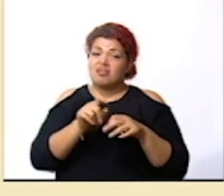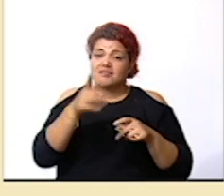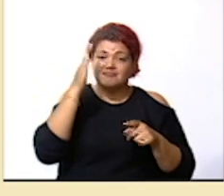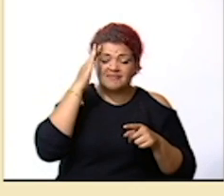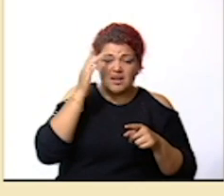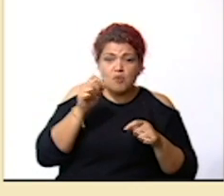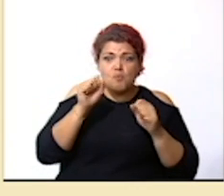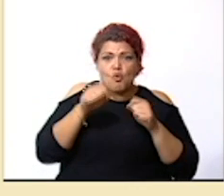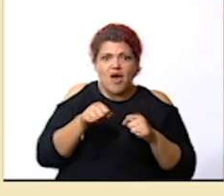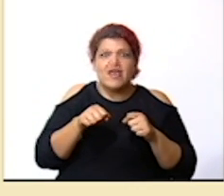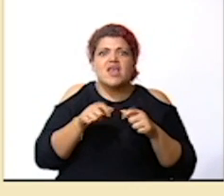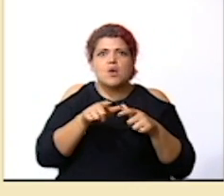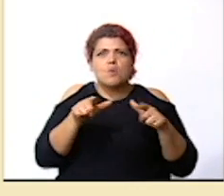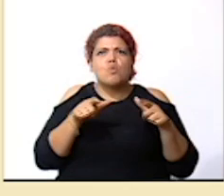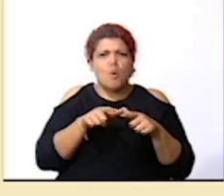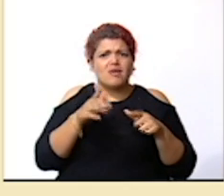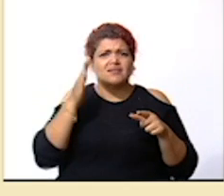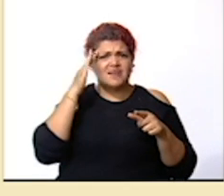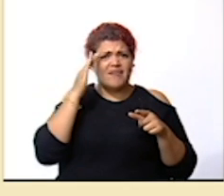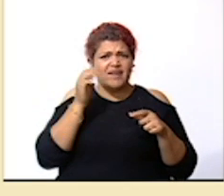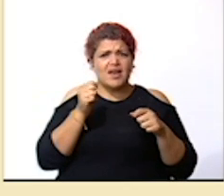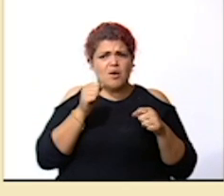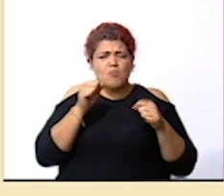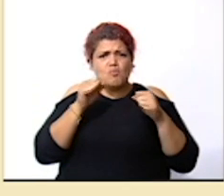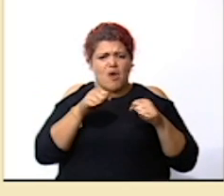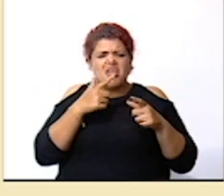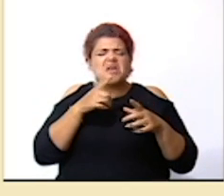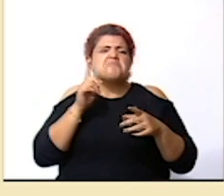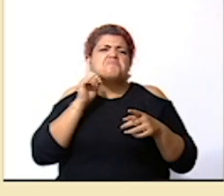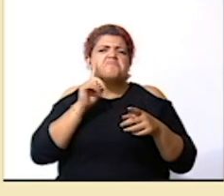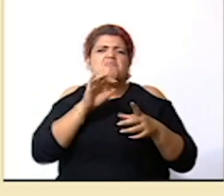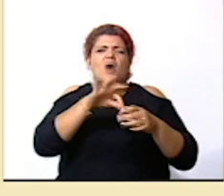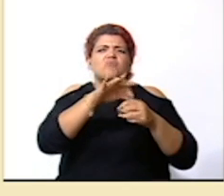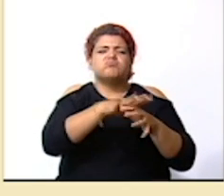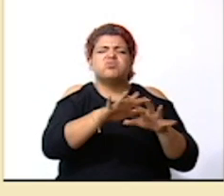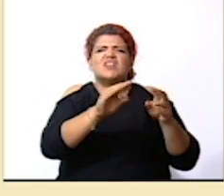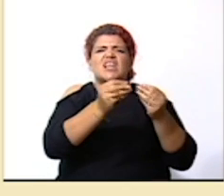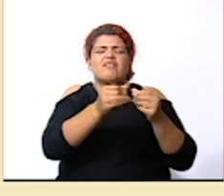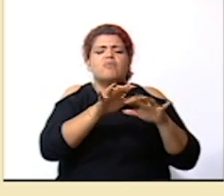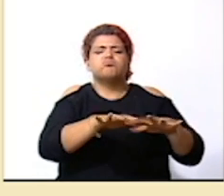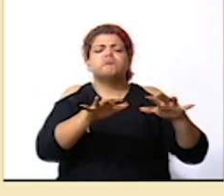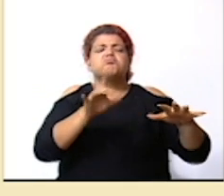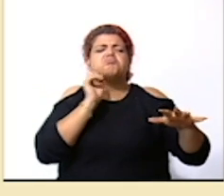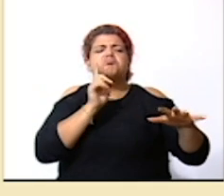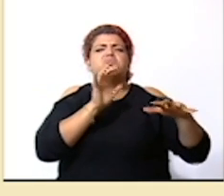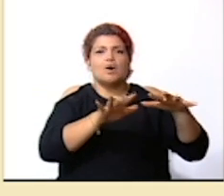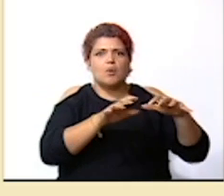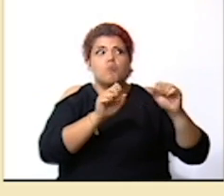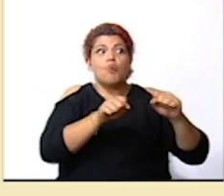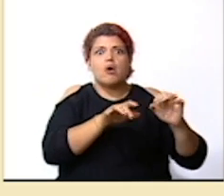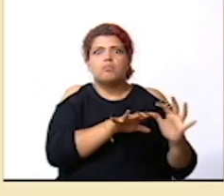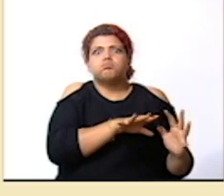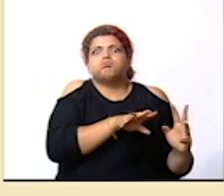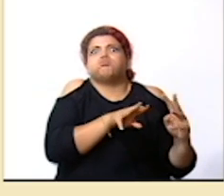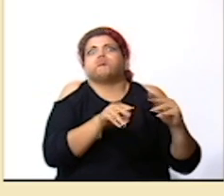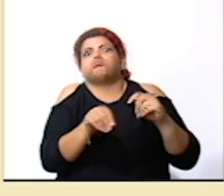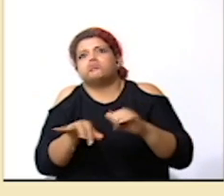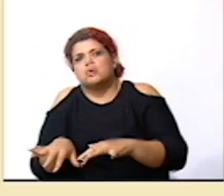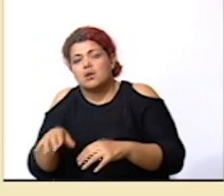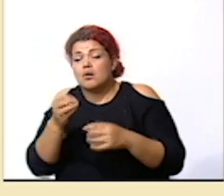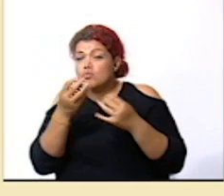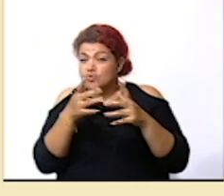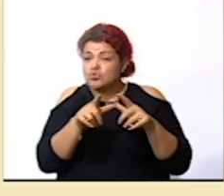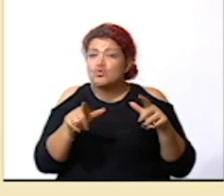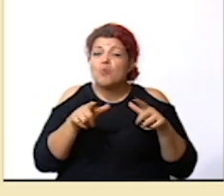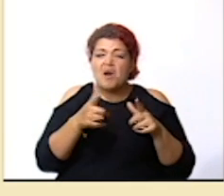producir en una zona donde está un relleno artificial sí, así como lo escuchan, hay muchos lugares donde